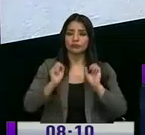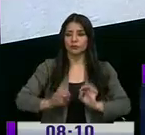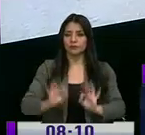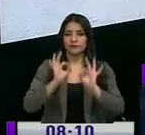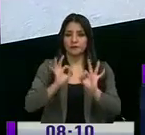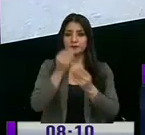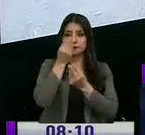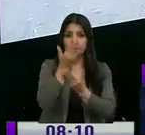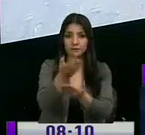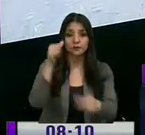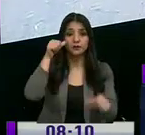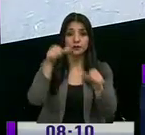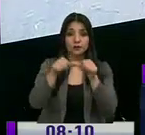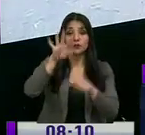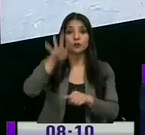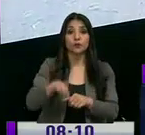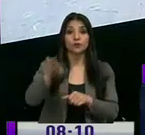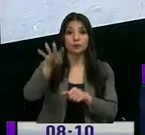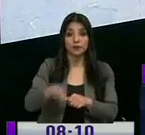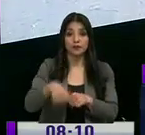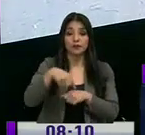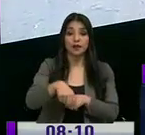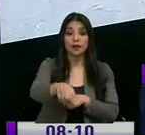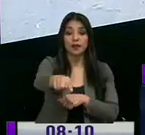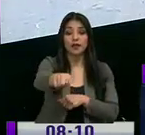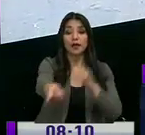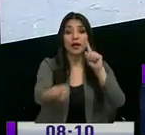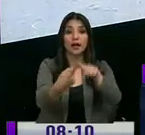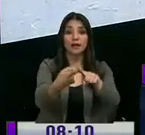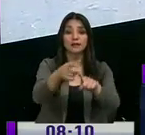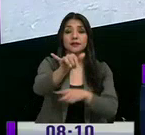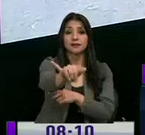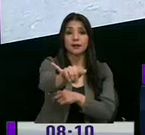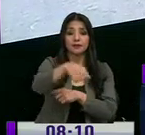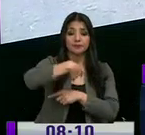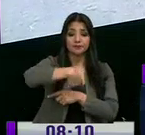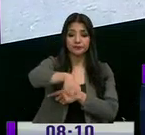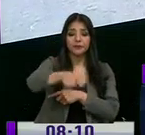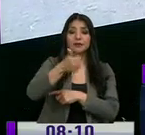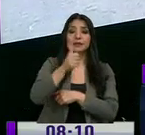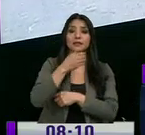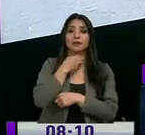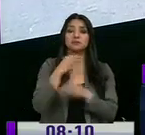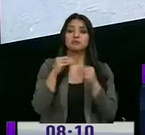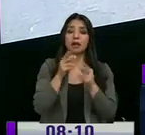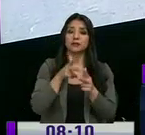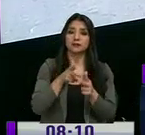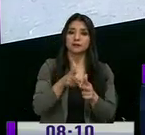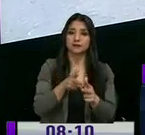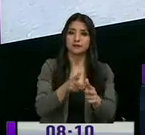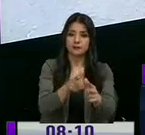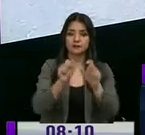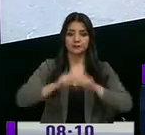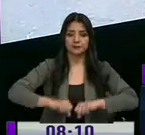información no se olviden, cuatro meses, durante los próximos cuatro meses la 10 de agosto tendrá mayor carga vehicular de la que usualmente tiene Roberto. Gracias.